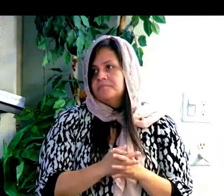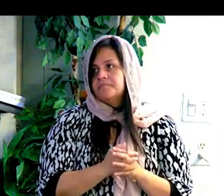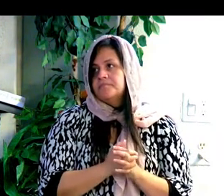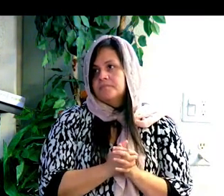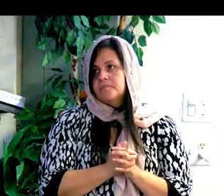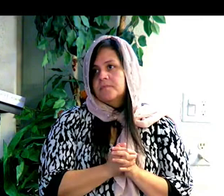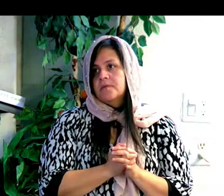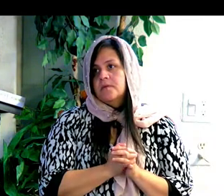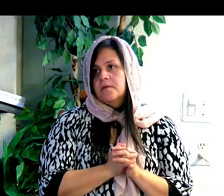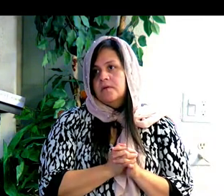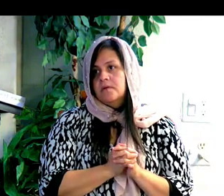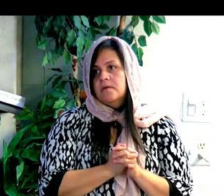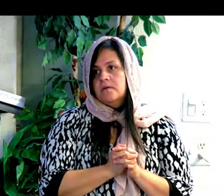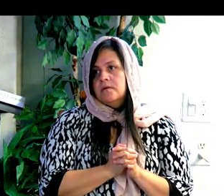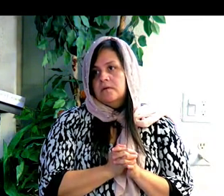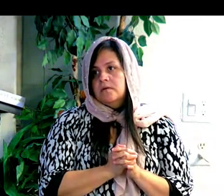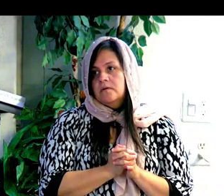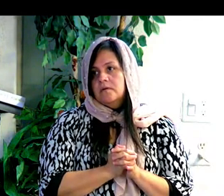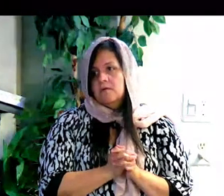la trajo al hombre.